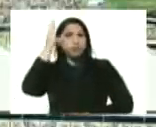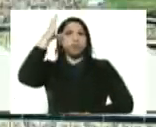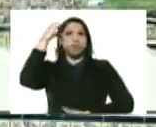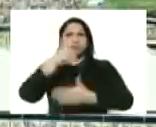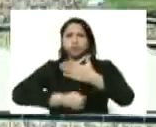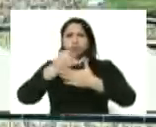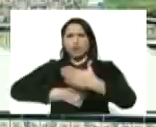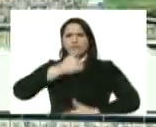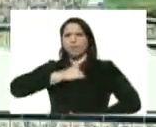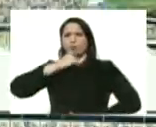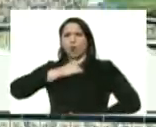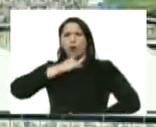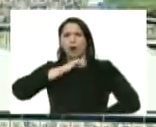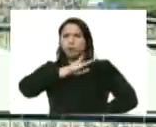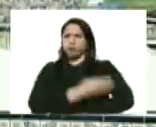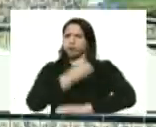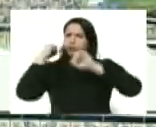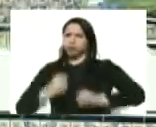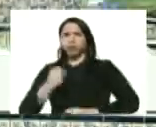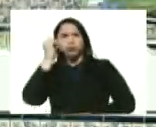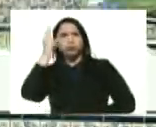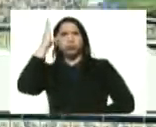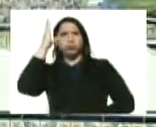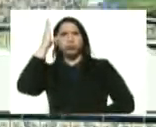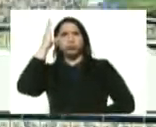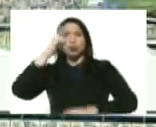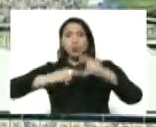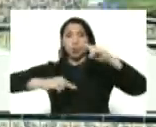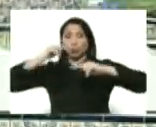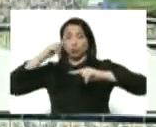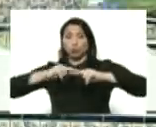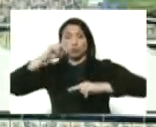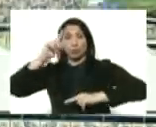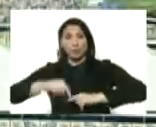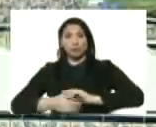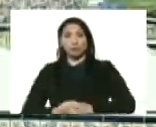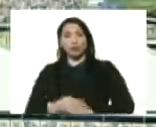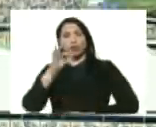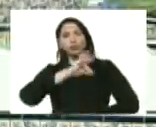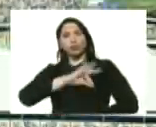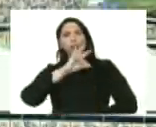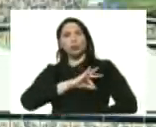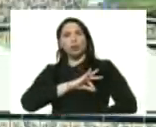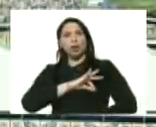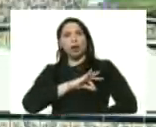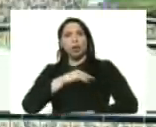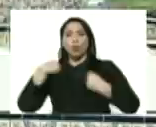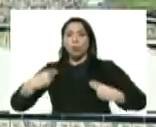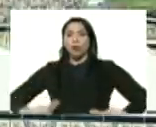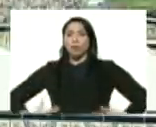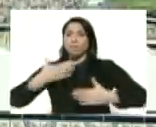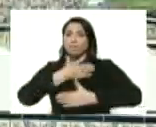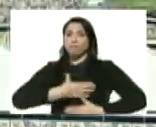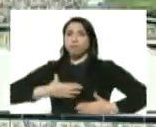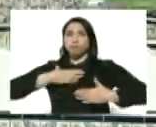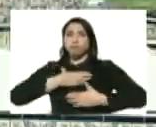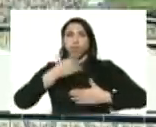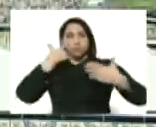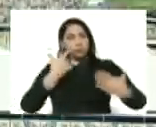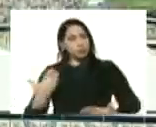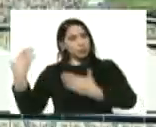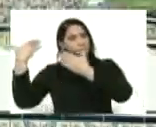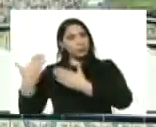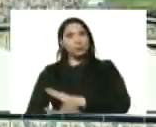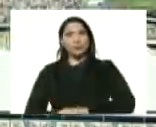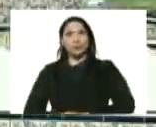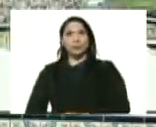batalla de resistencia y su capacidad de construcción de una sociedad humanamente gratificante veamos a